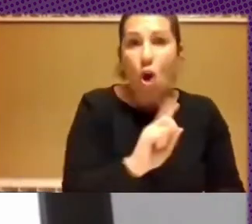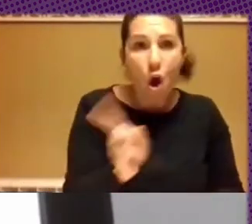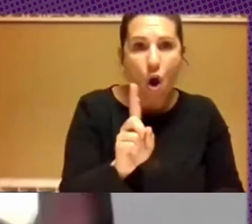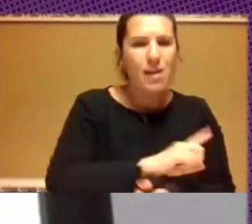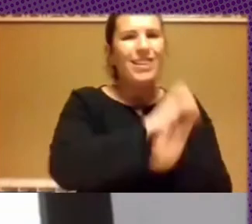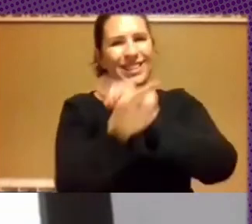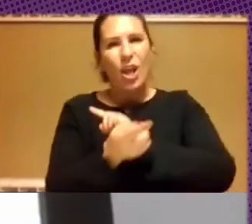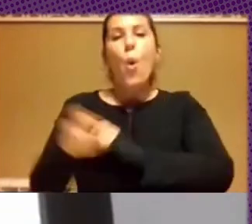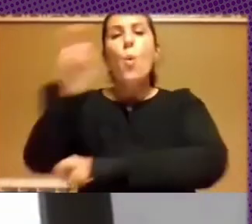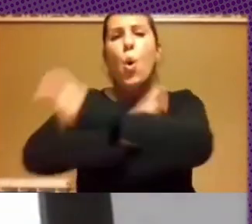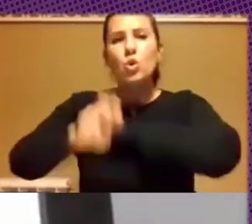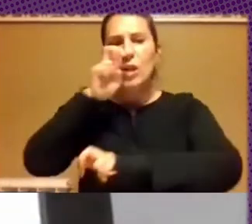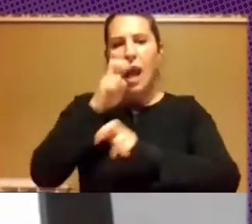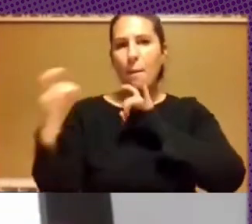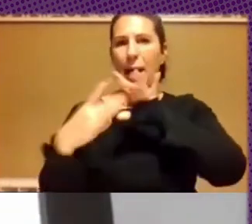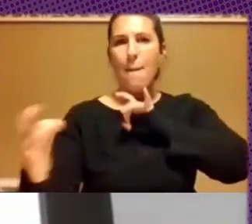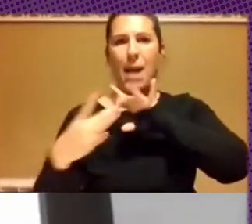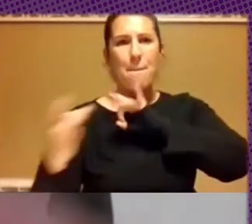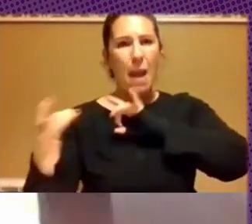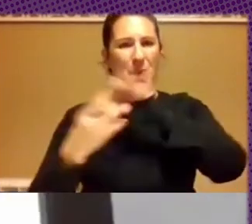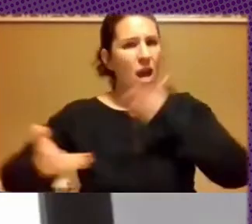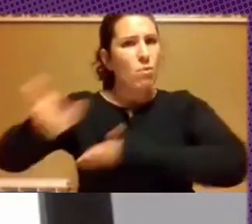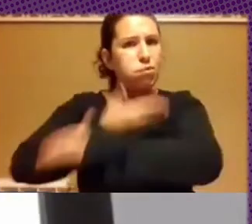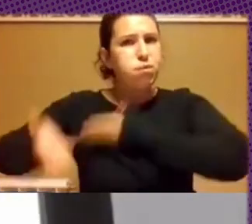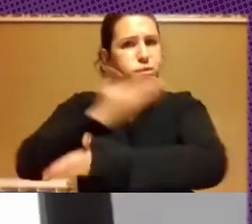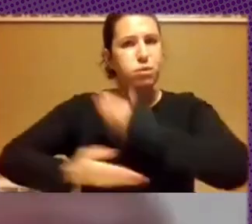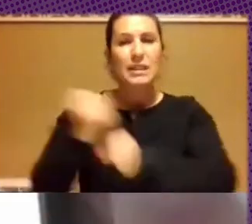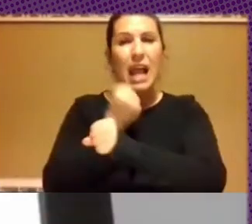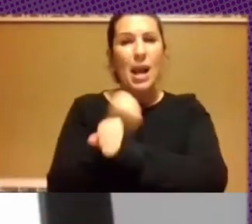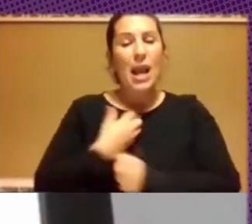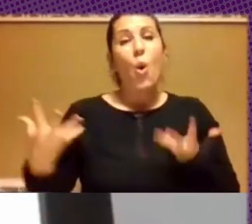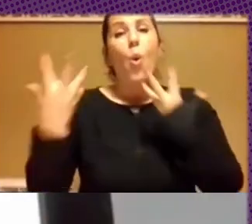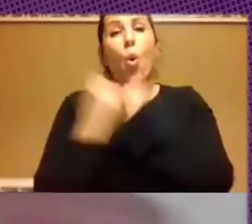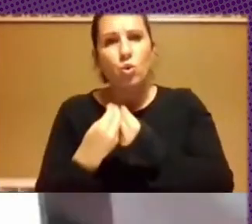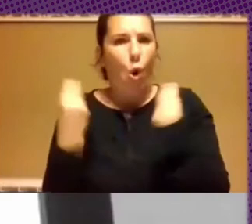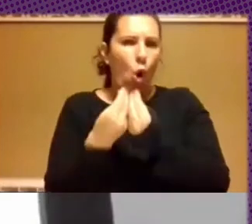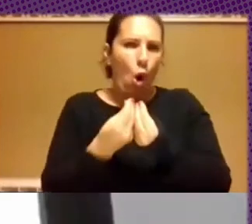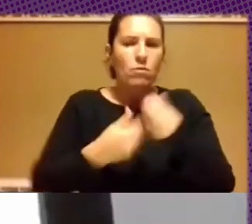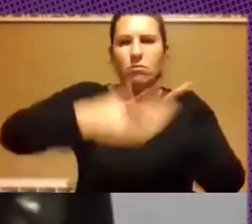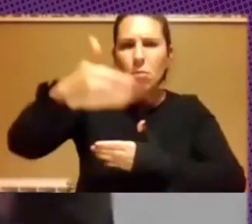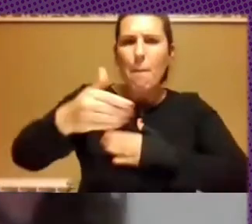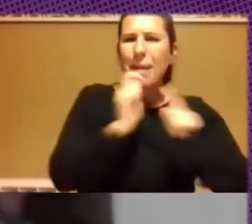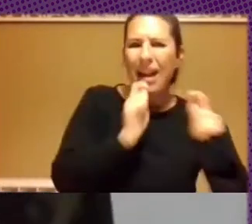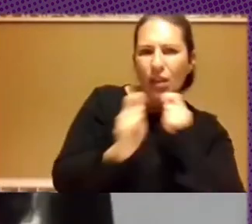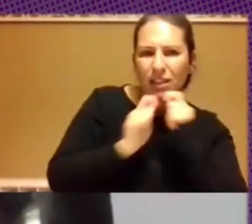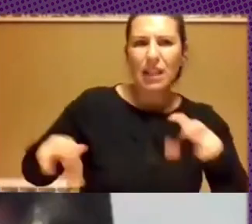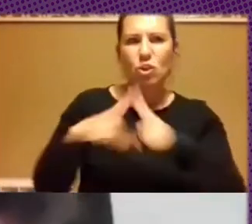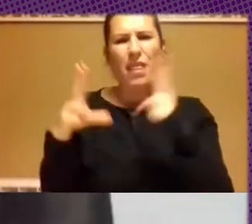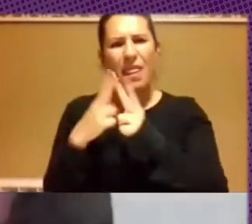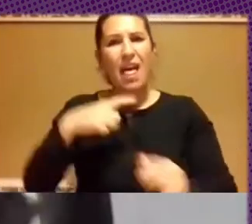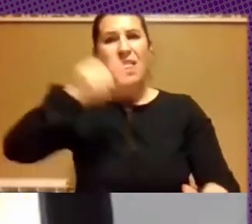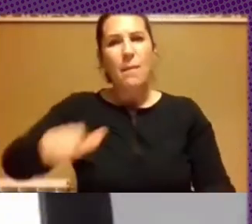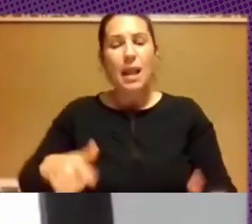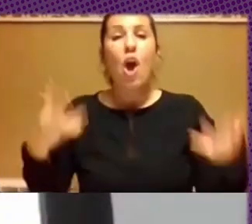retroalimentarse, trabajar junto con los periodistas, con la sociedad civil, con